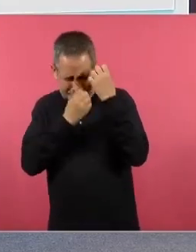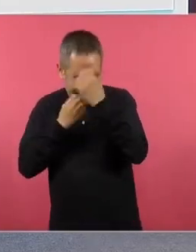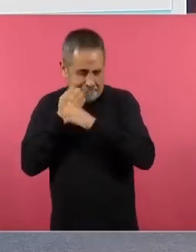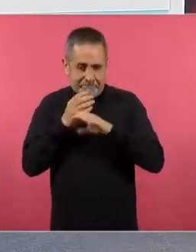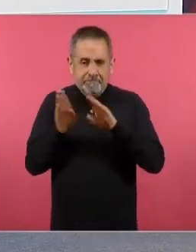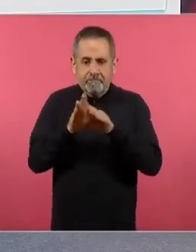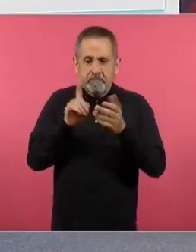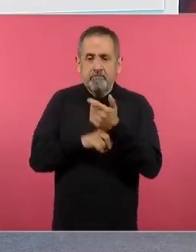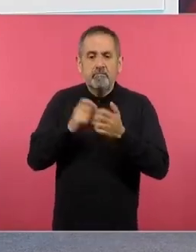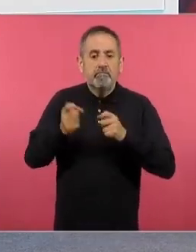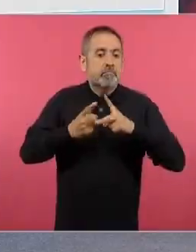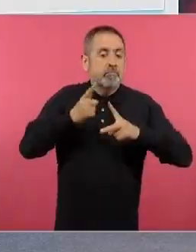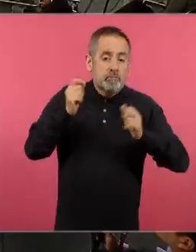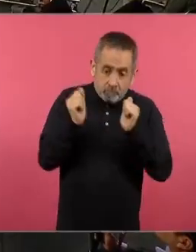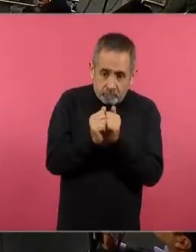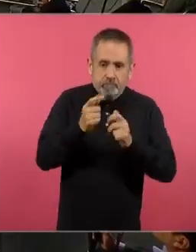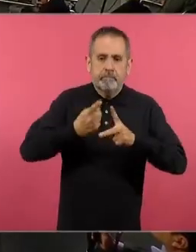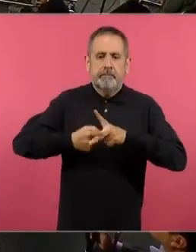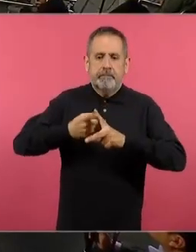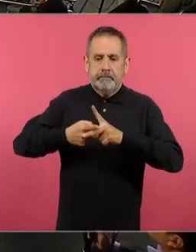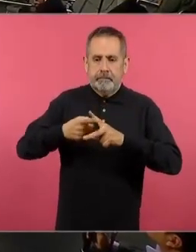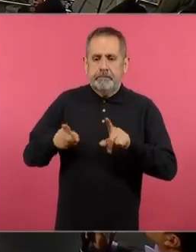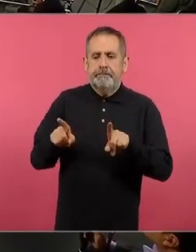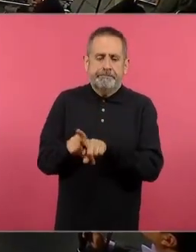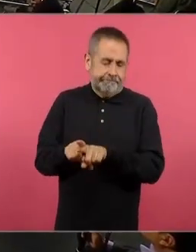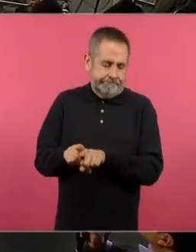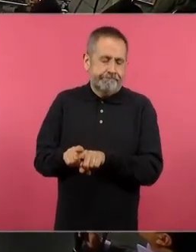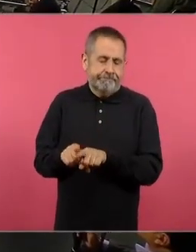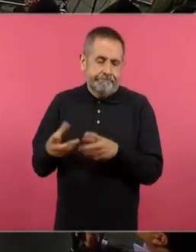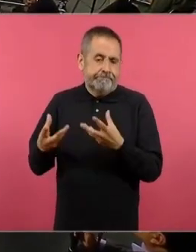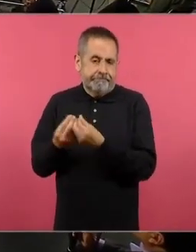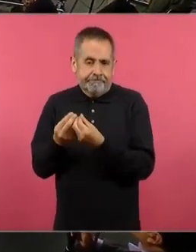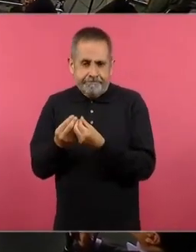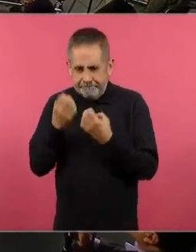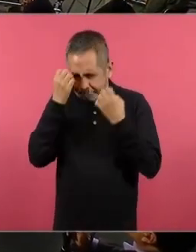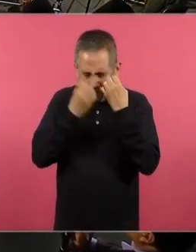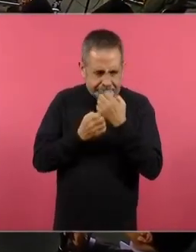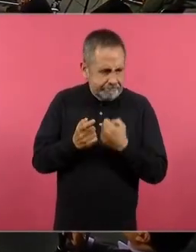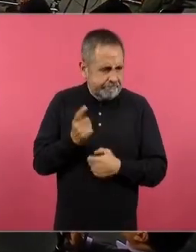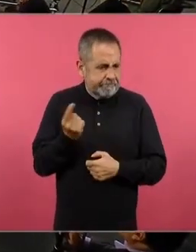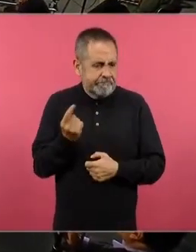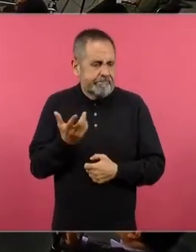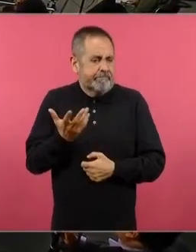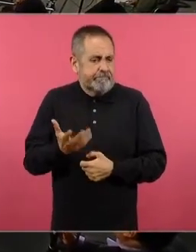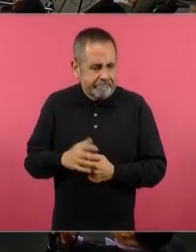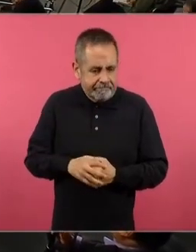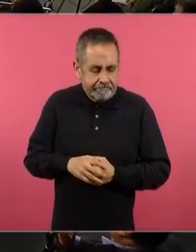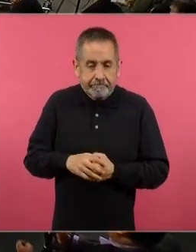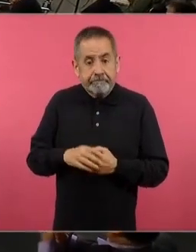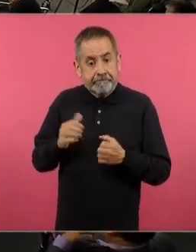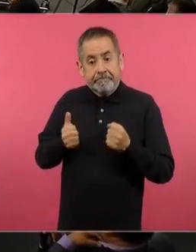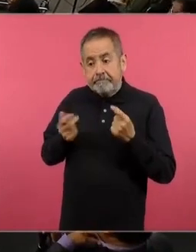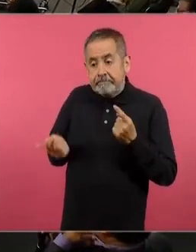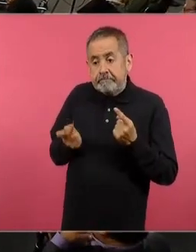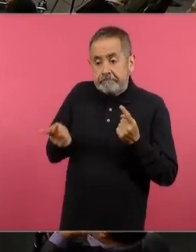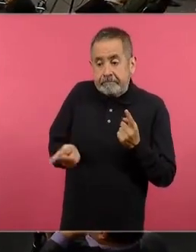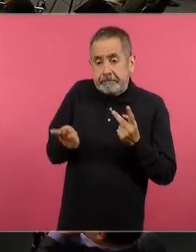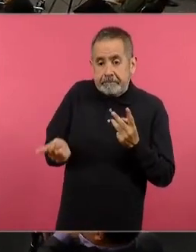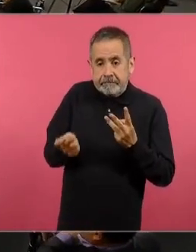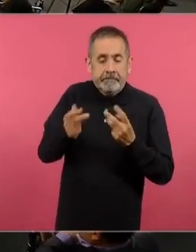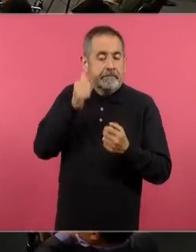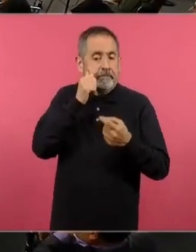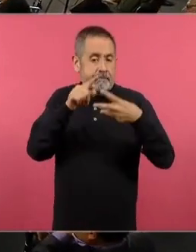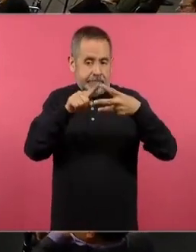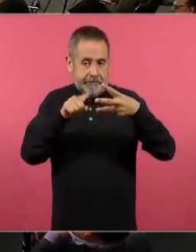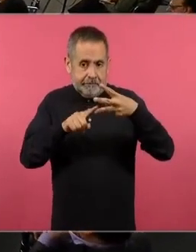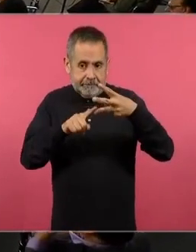matemático de la mano. ¿Qué significa esto? Vas a indagar, ¿qué se va a hacer? En cada pregunta de indagación son tres preguntas